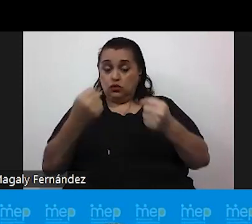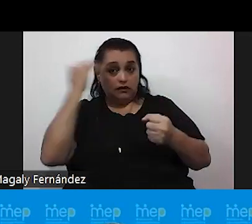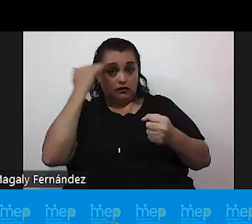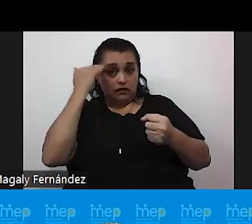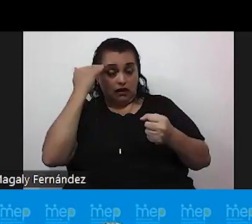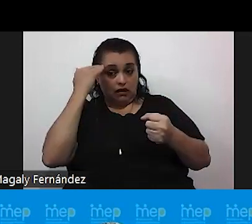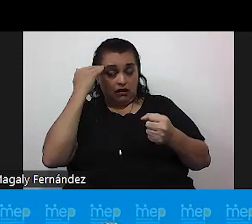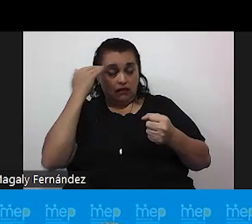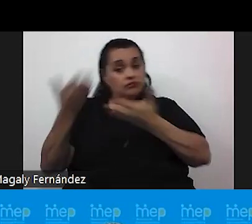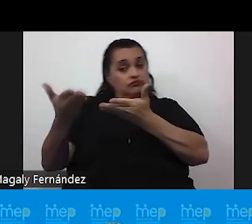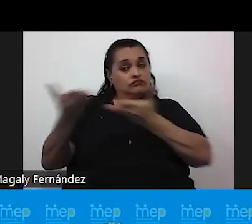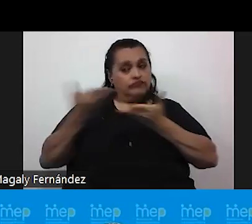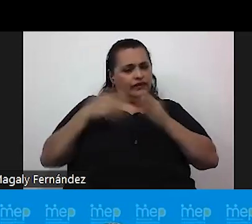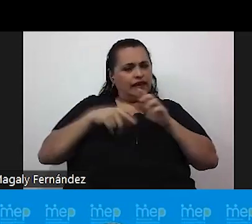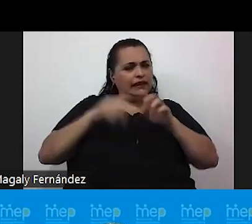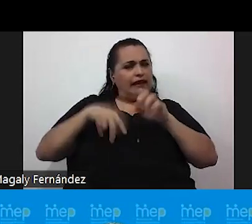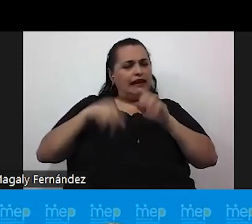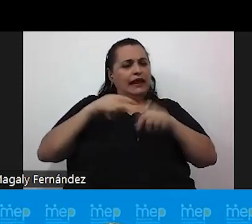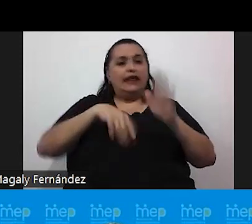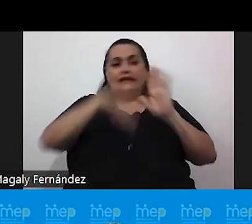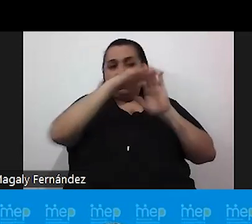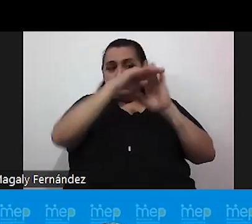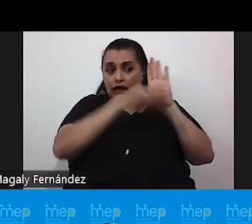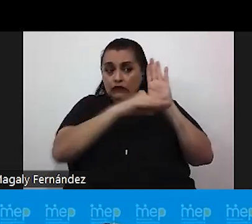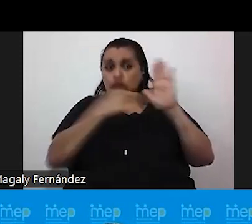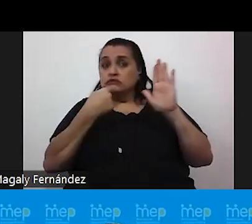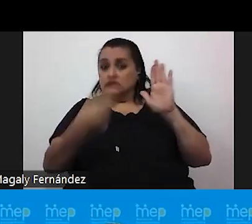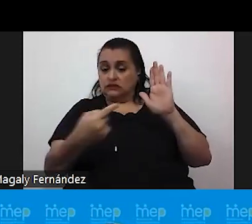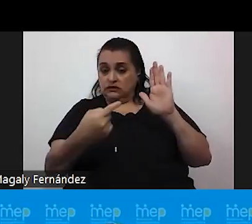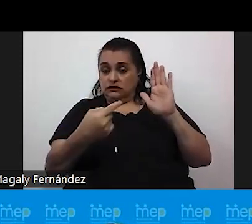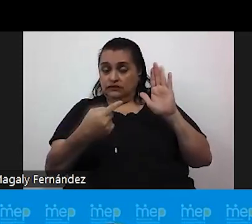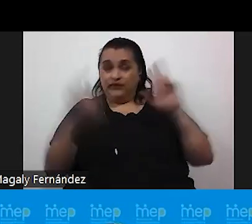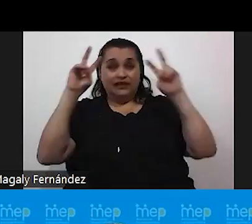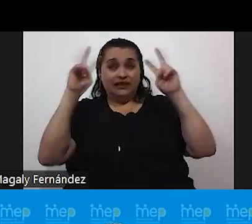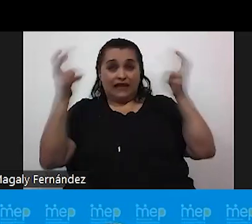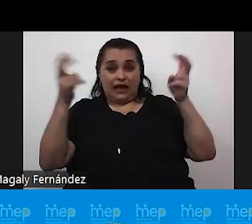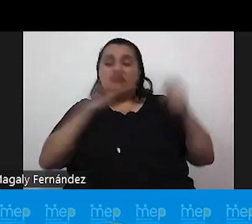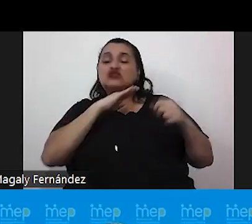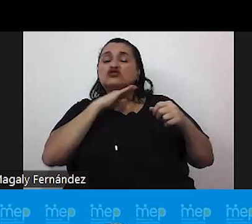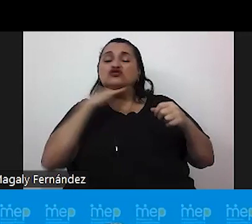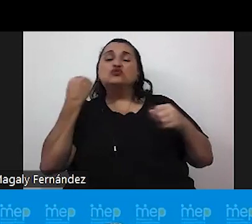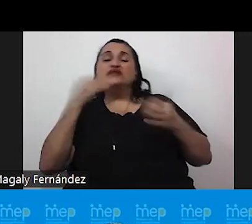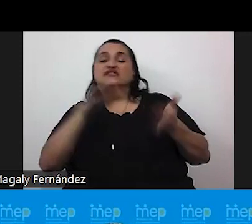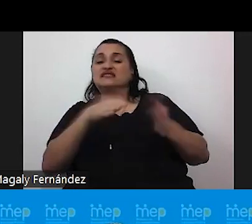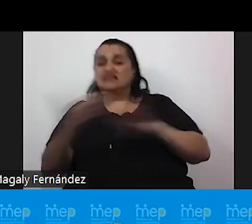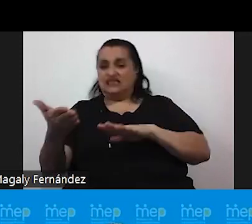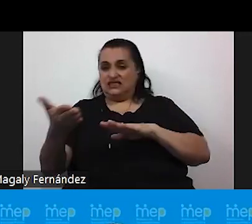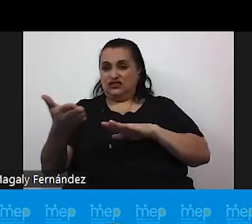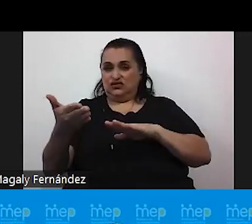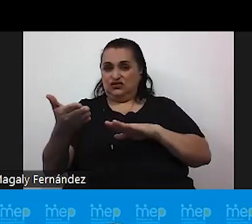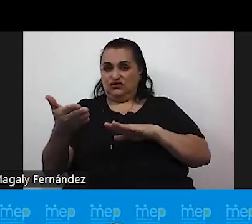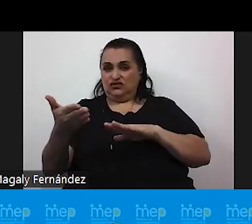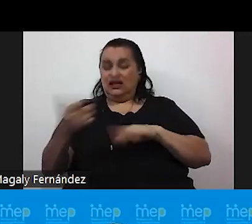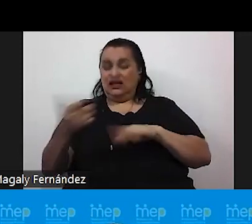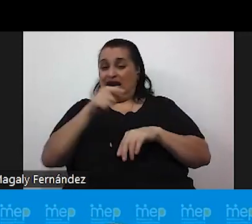fuente ha indicado también de que el tema del suicidio y la ideación suicida en